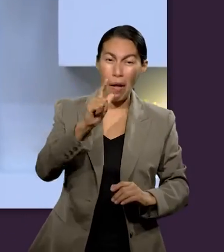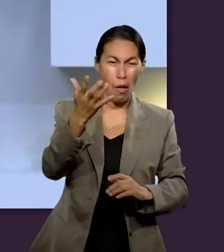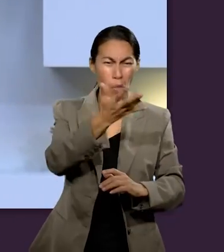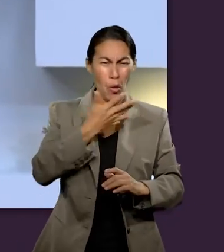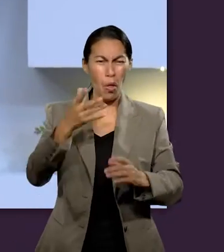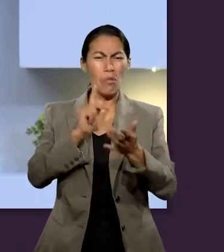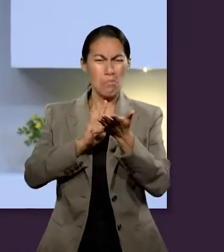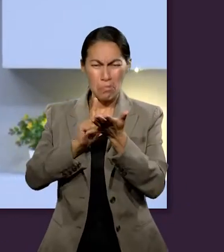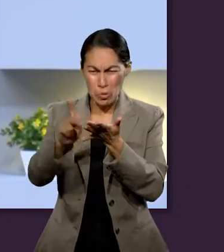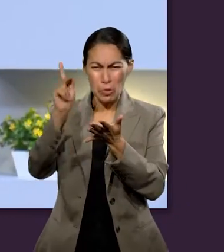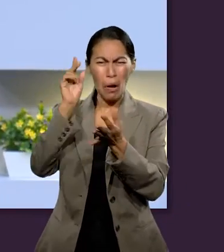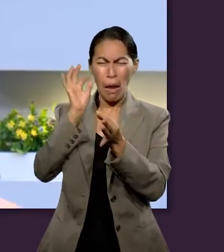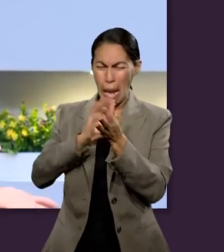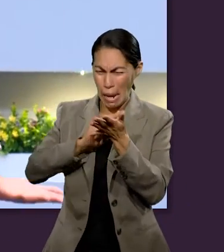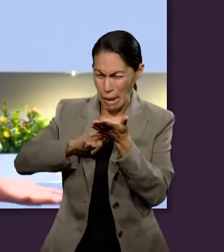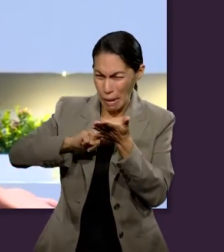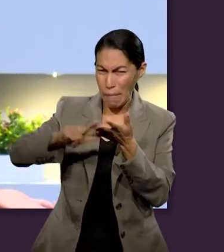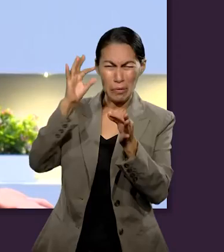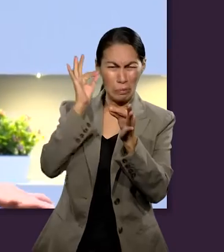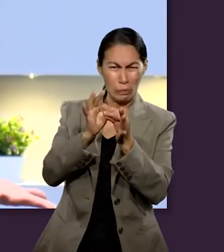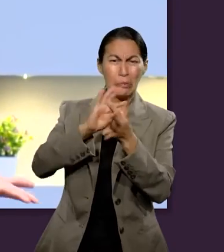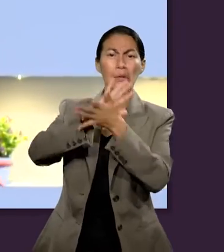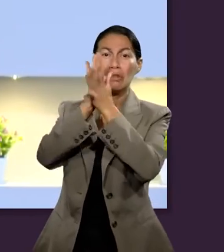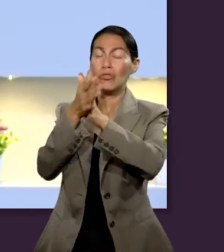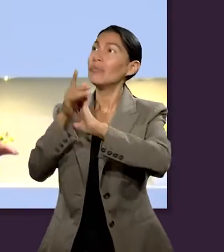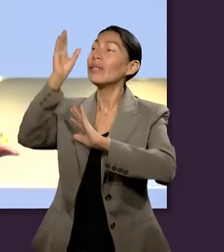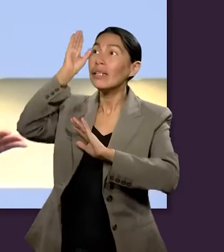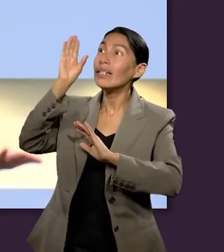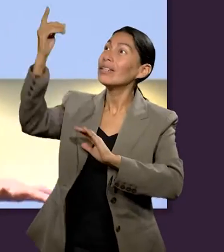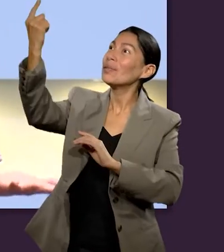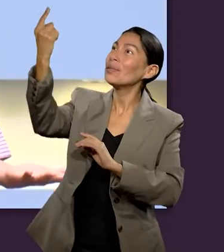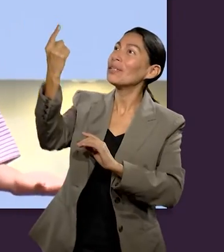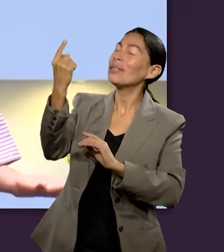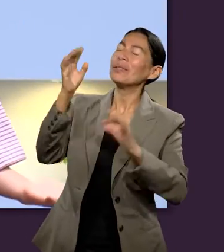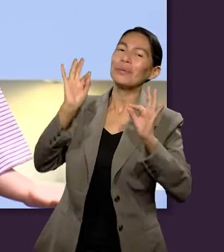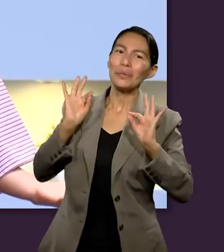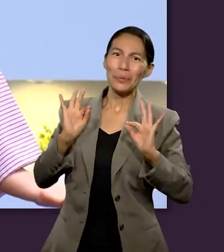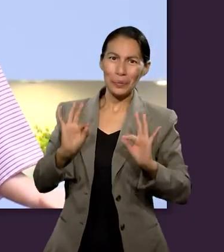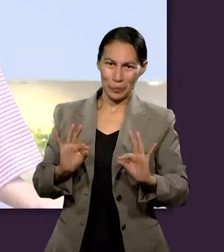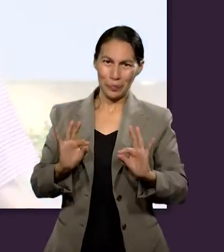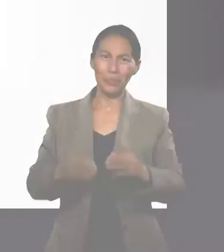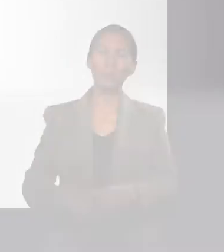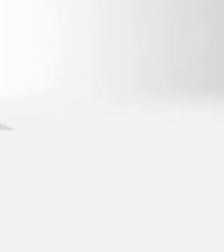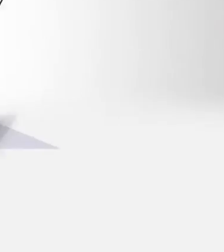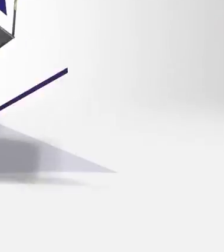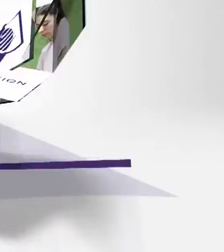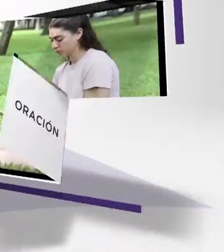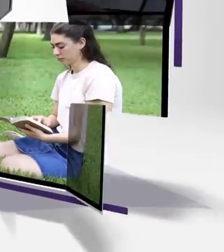y cuerpo sea guardado y reprensible para la venida de nuestro Señor Jesucristo.